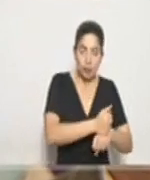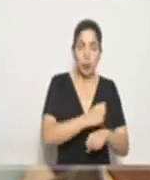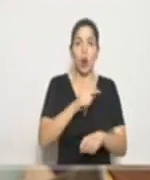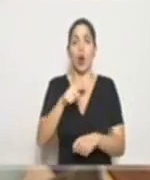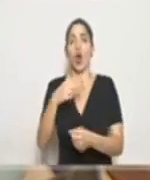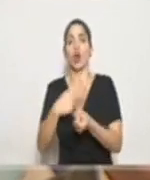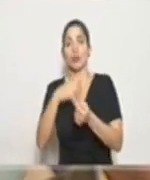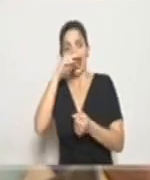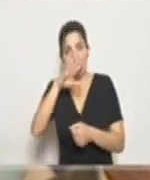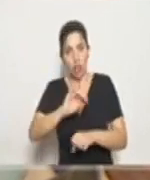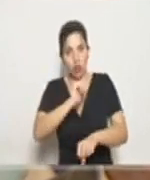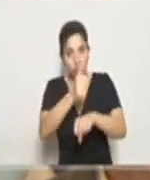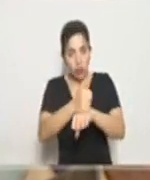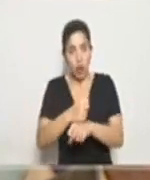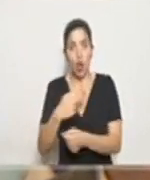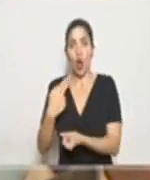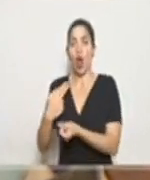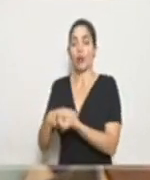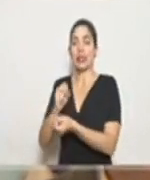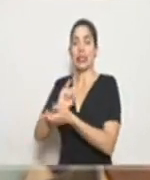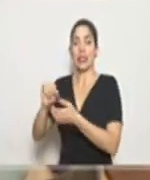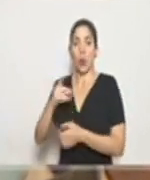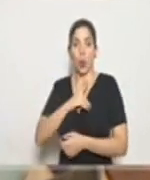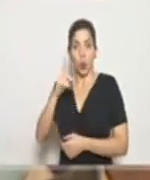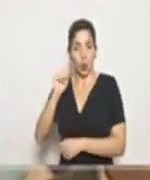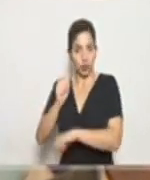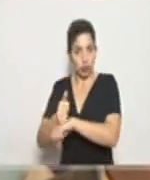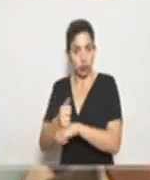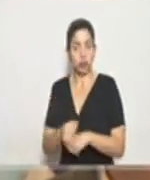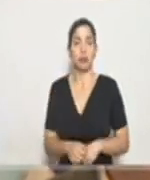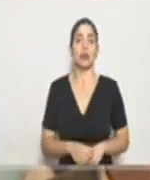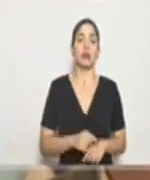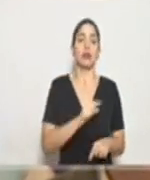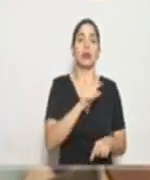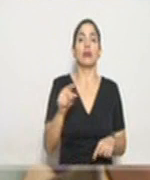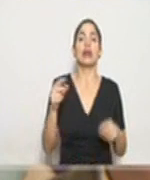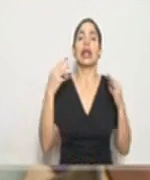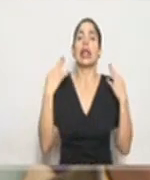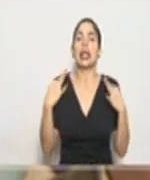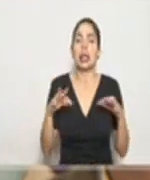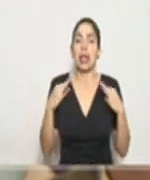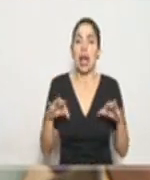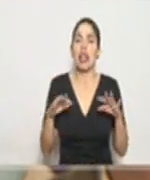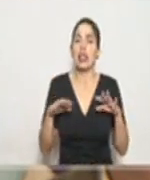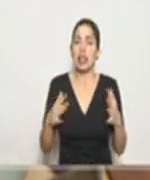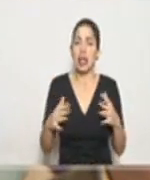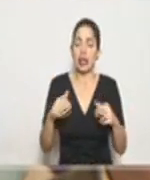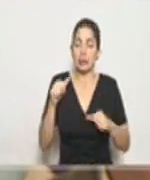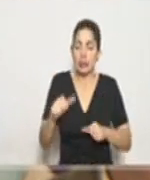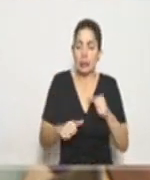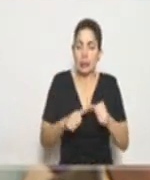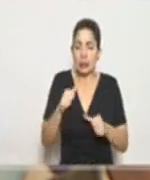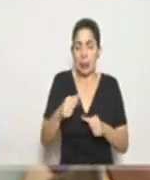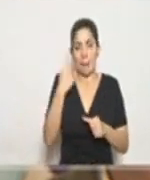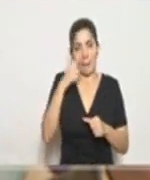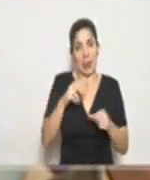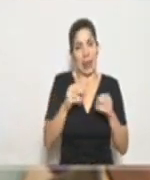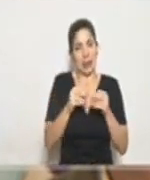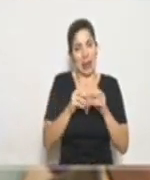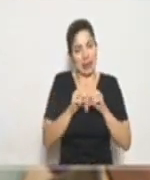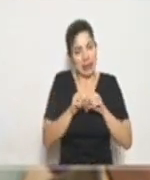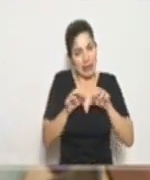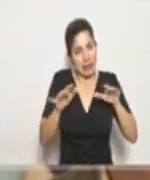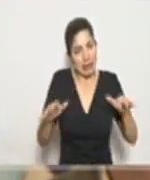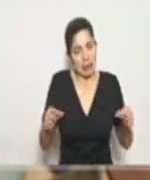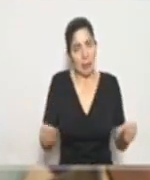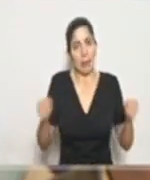de Niños y en el Hospital San Juan de Dios. Y estamos tratando, haciendo todos los esfuerzos para extender todavía más la capacidad en otros